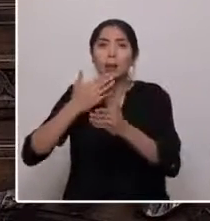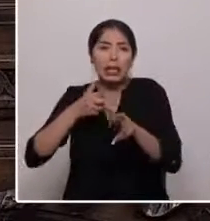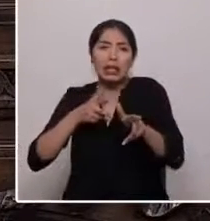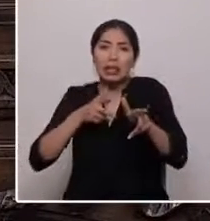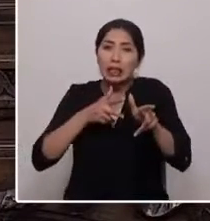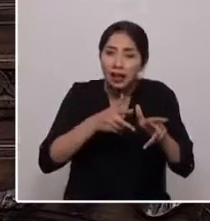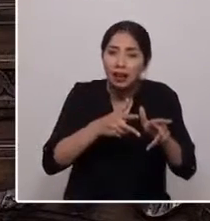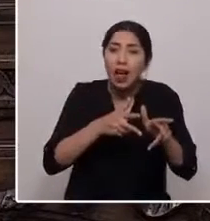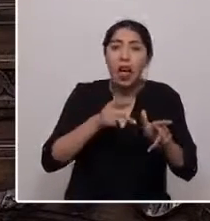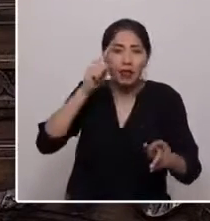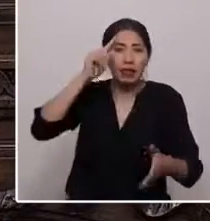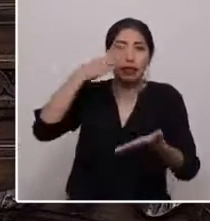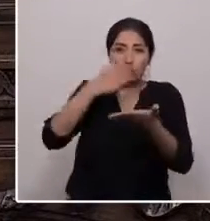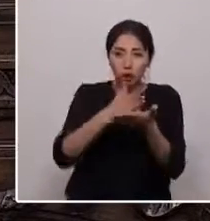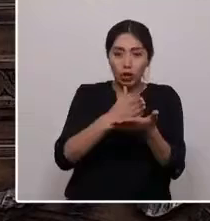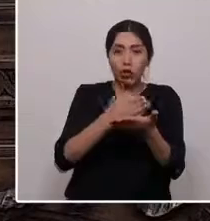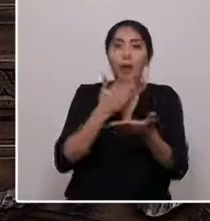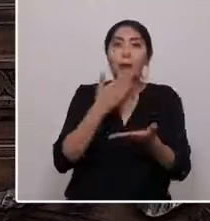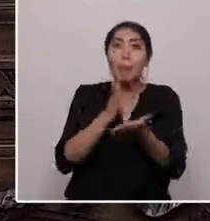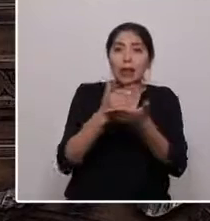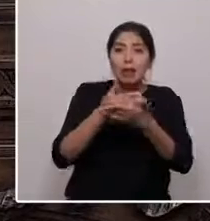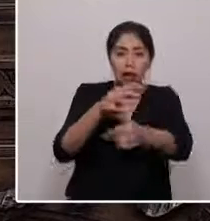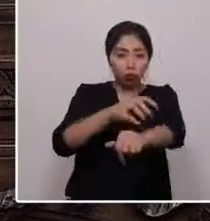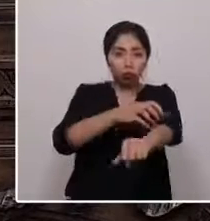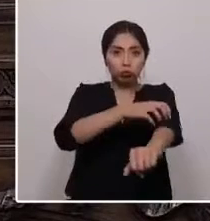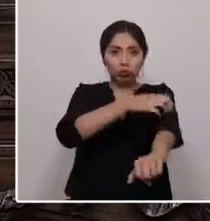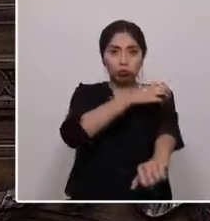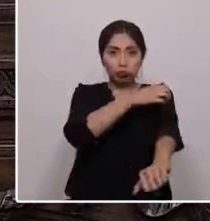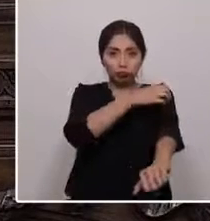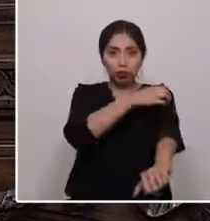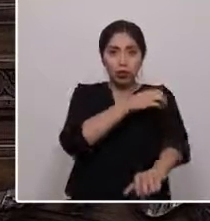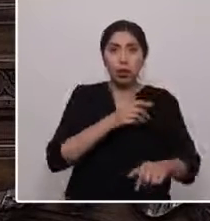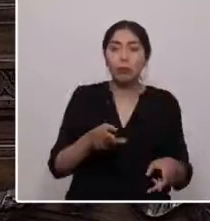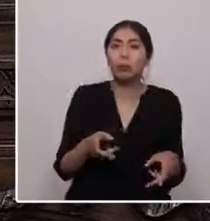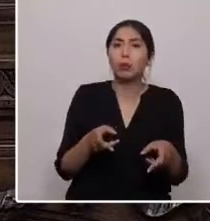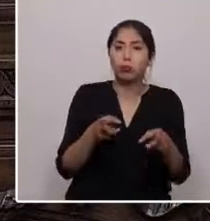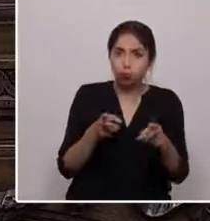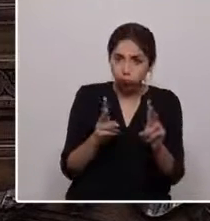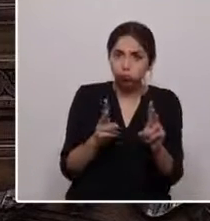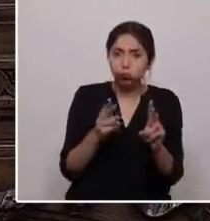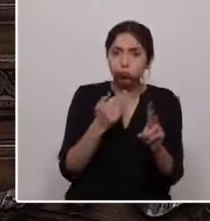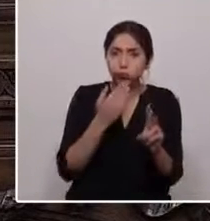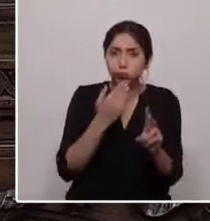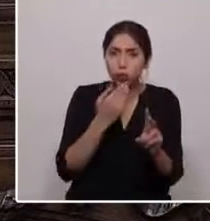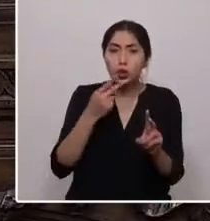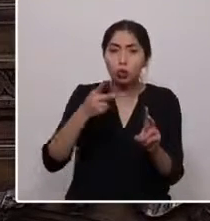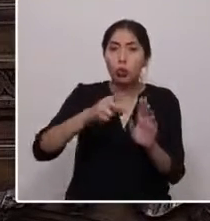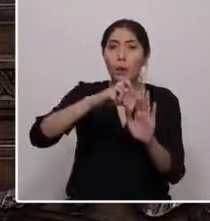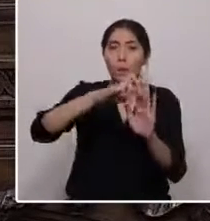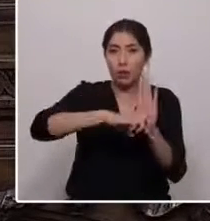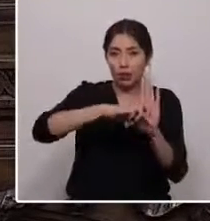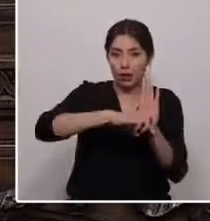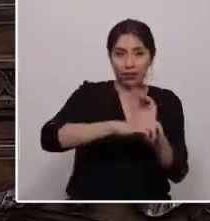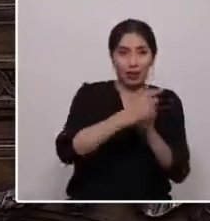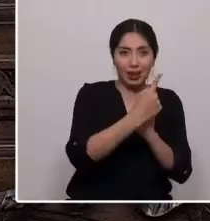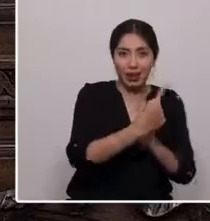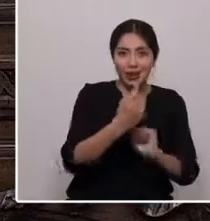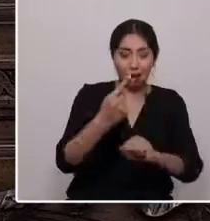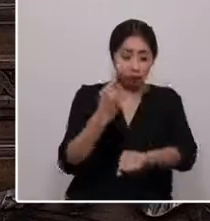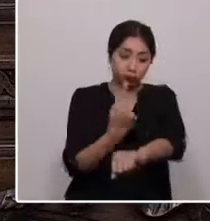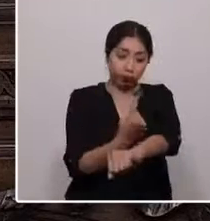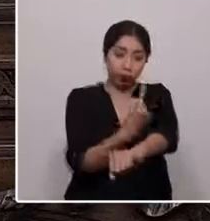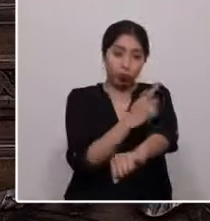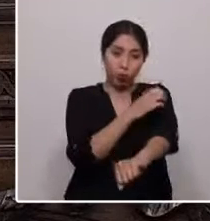planificación de los territorios que habilitan y que albergan sus propios proyectos, que cada territorio sea el hogar de los propios